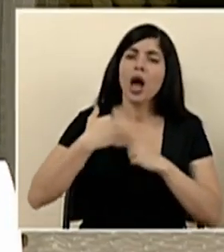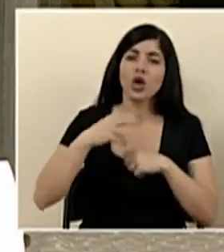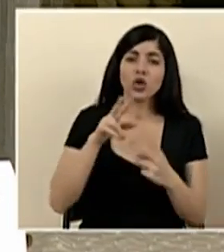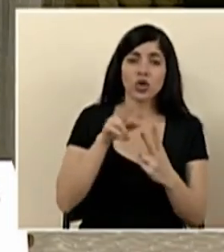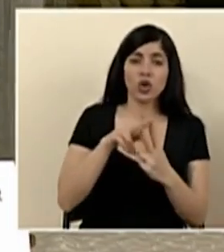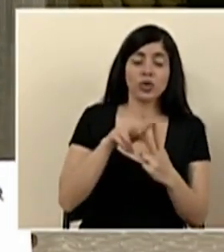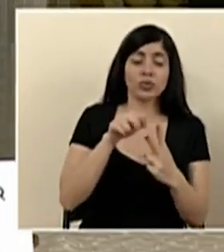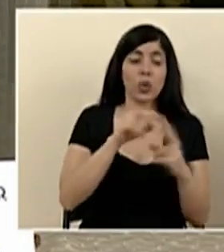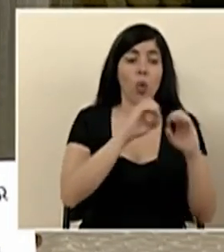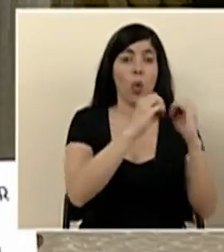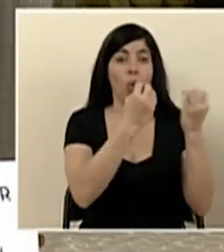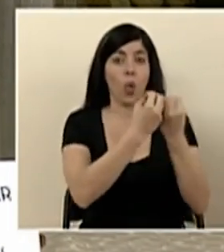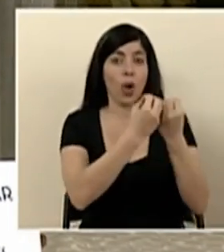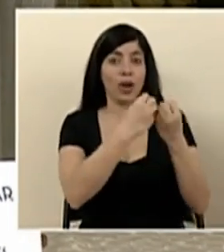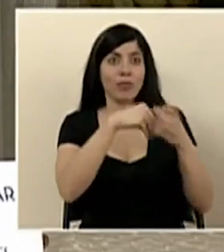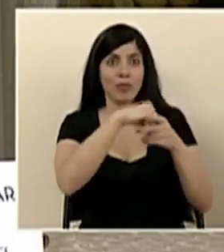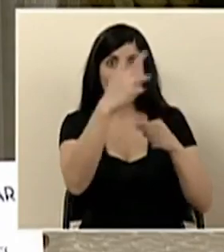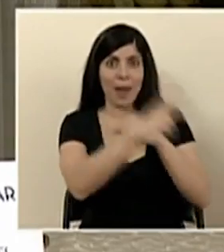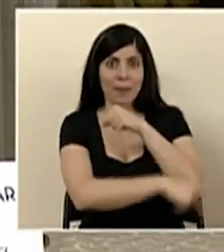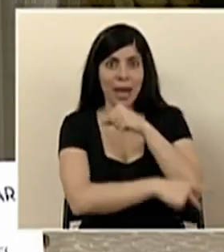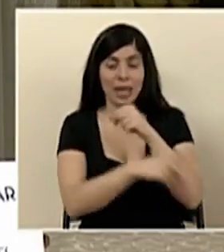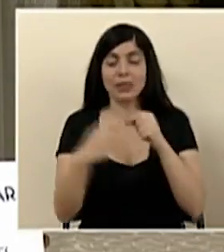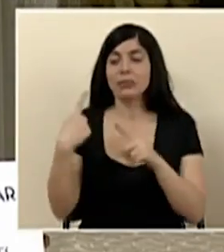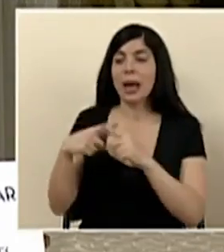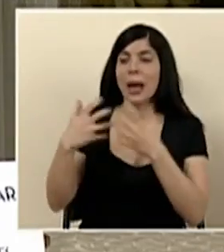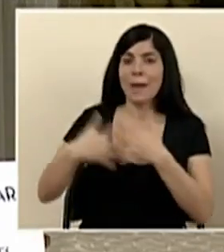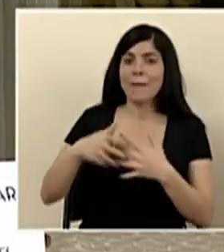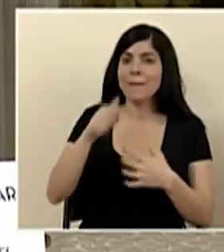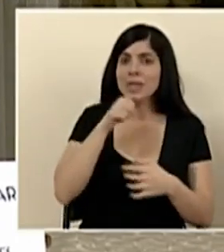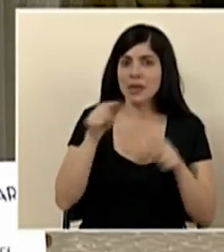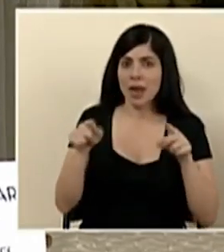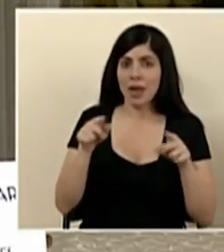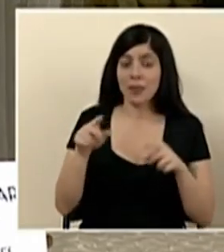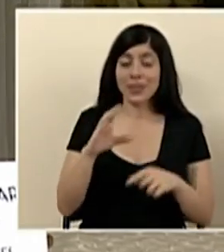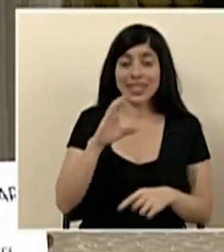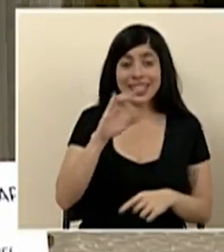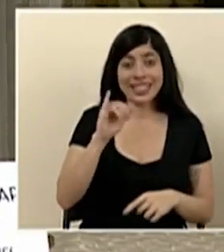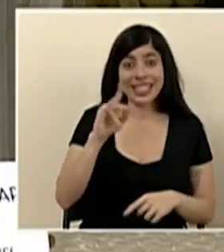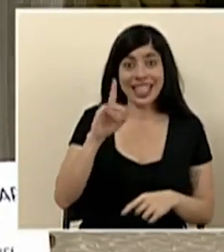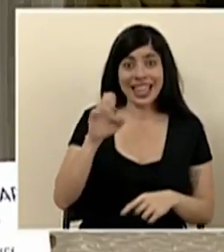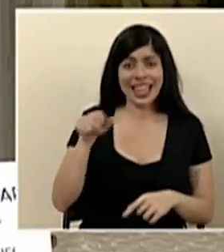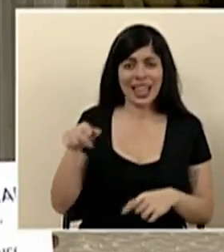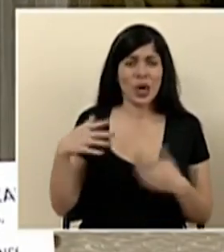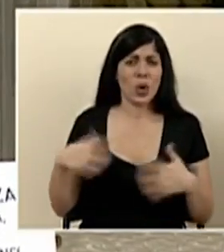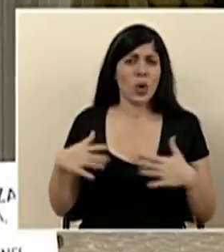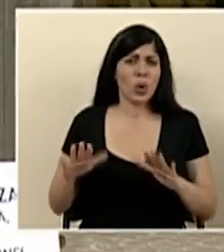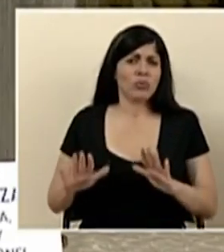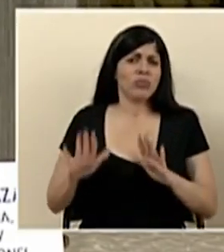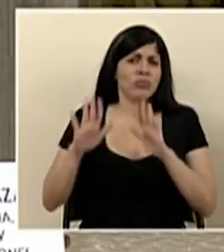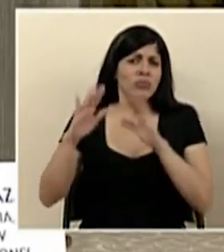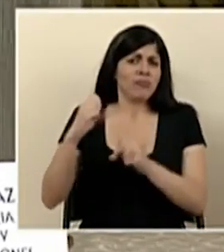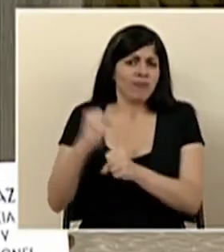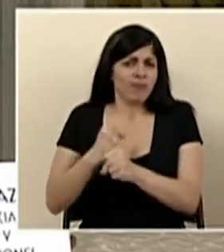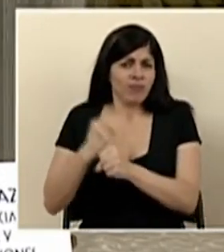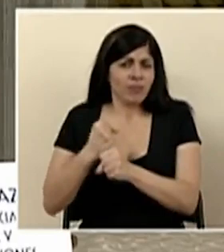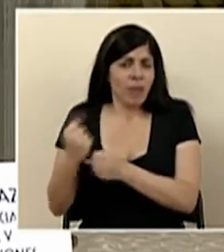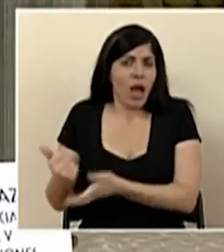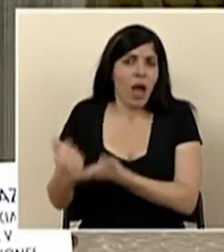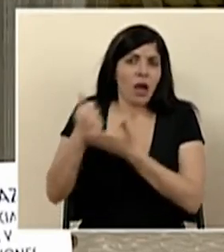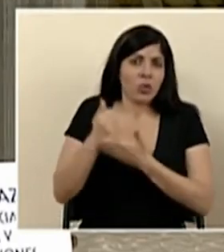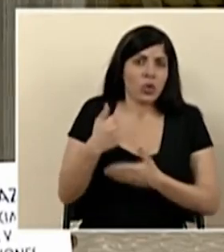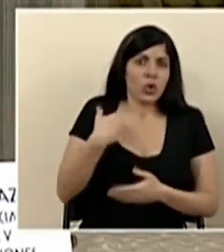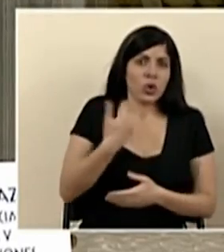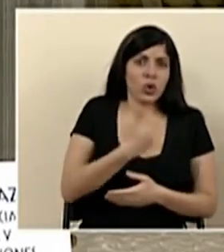organismos multilaterales y los empresas privadas CINDE está haciendo un extraordinario trabajo en poder ayudarnos